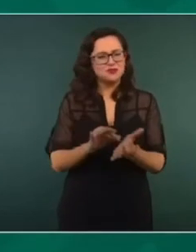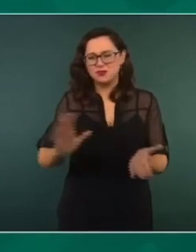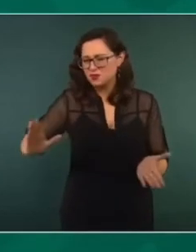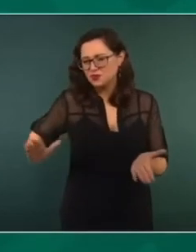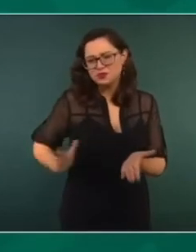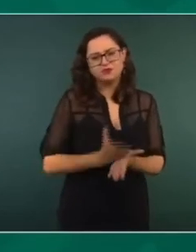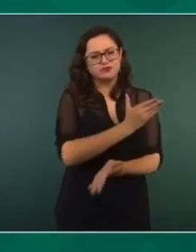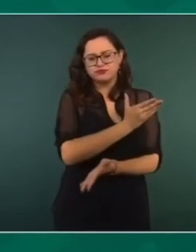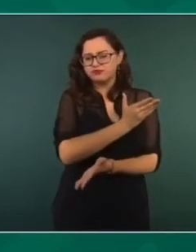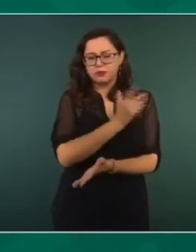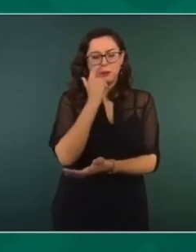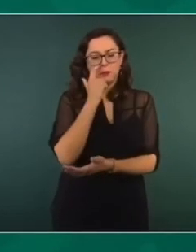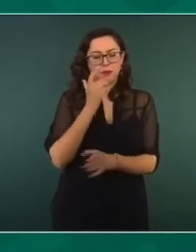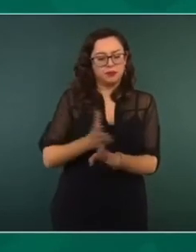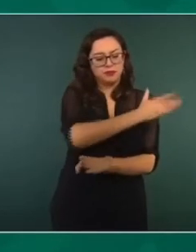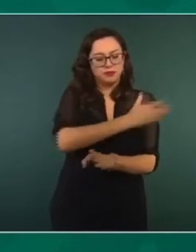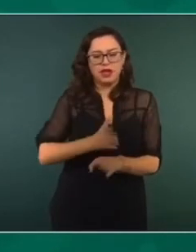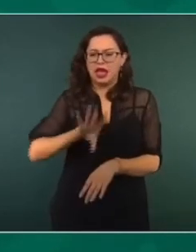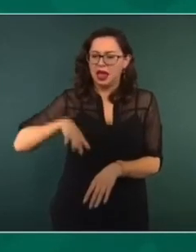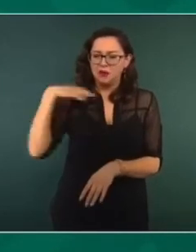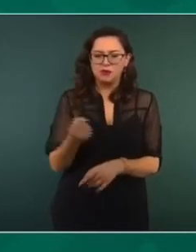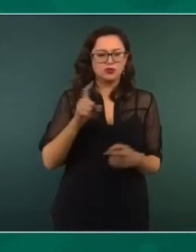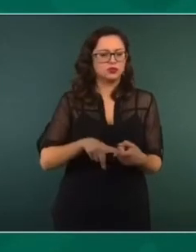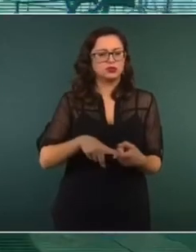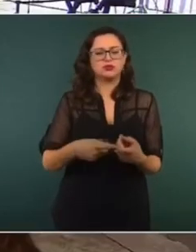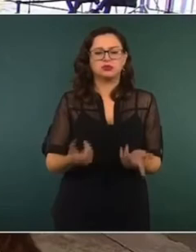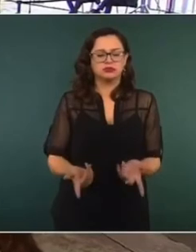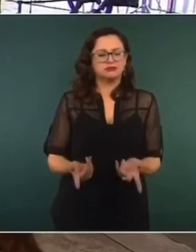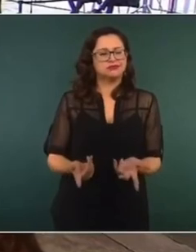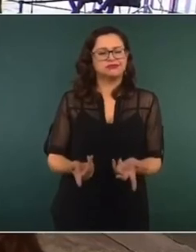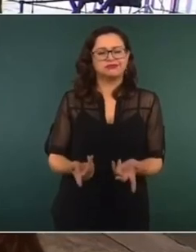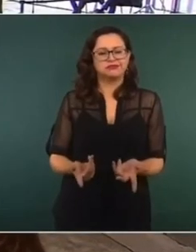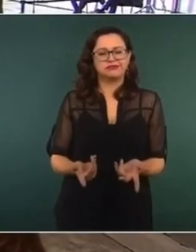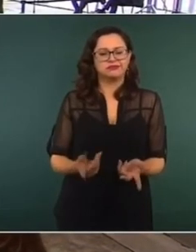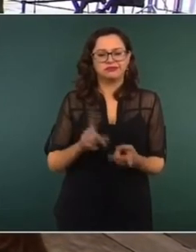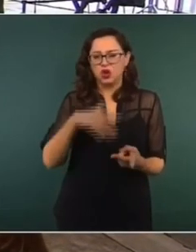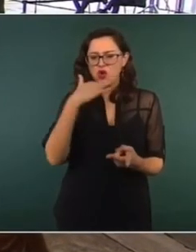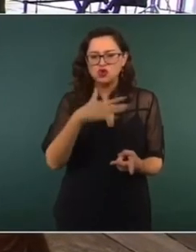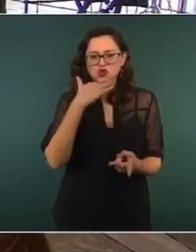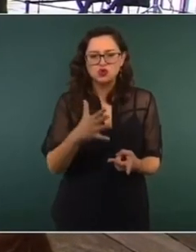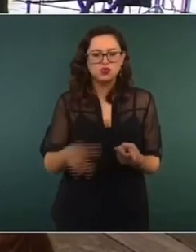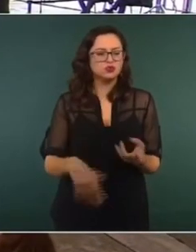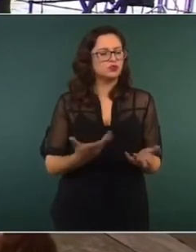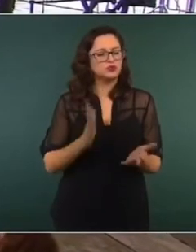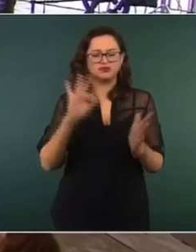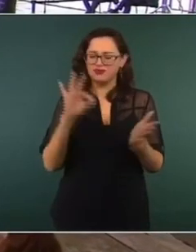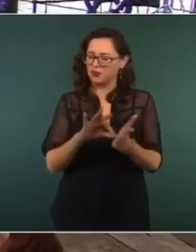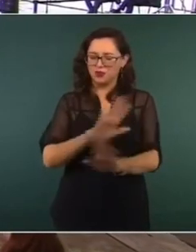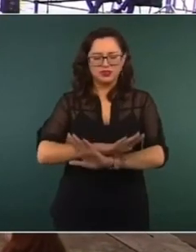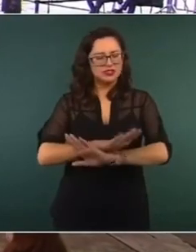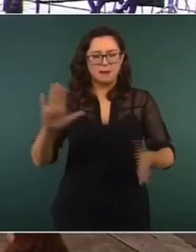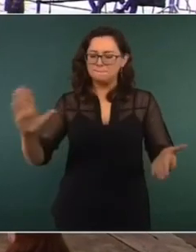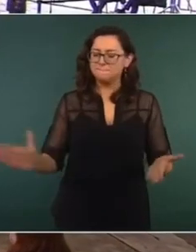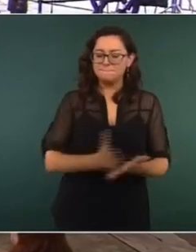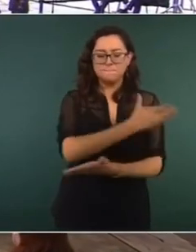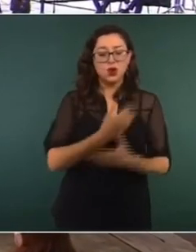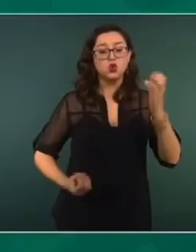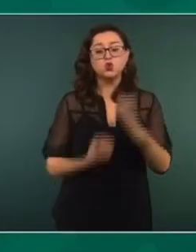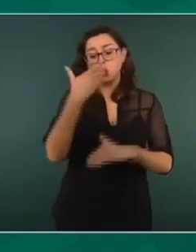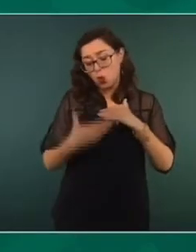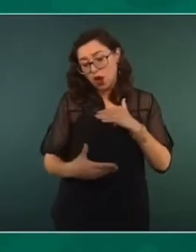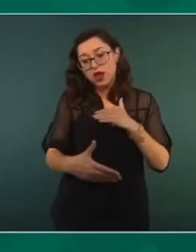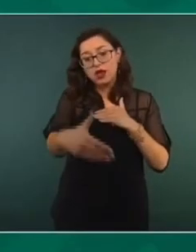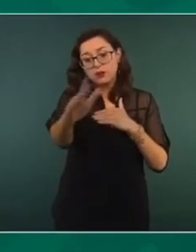todo ese tiempo de abusos, de autoridad, de corrupción, que debemos iniciar una etapa nueva,